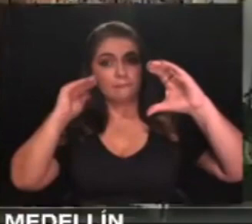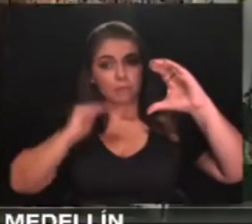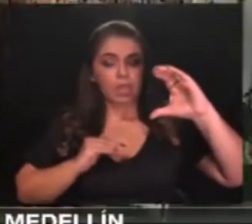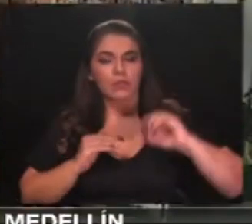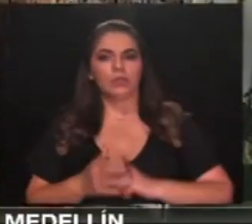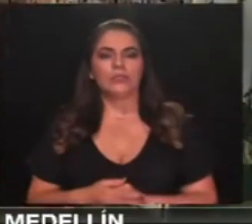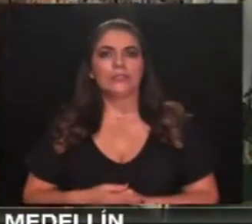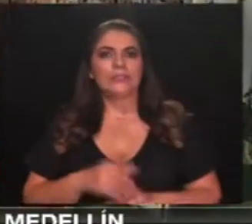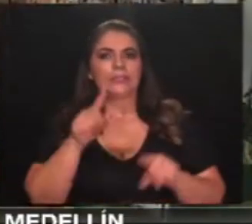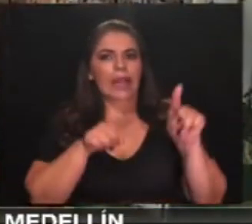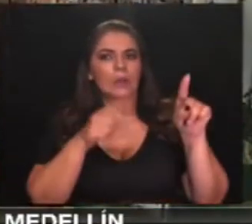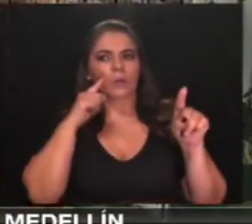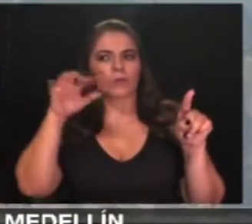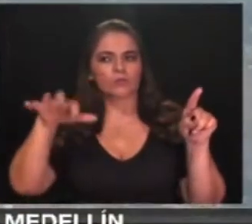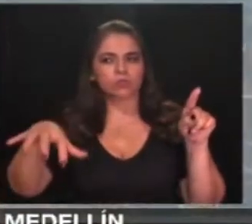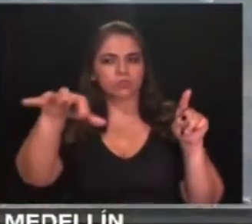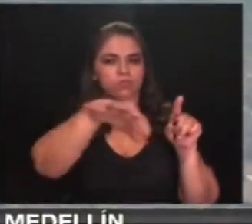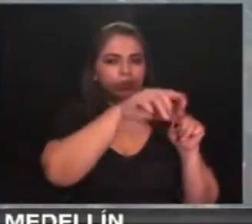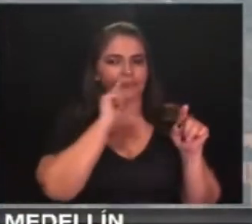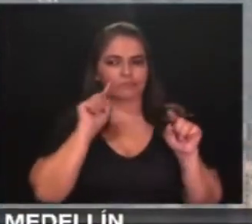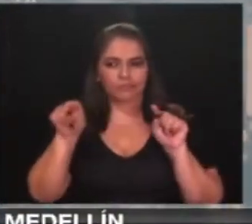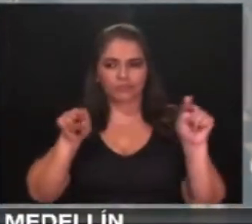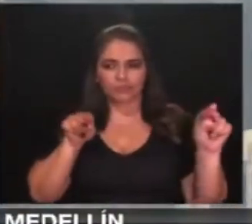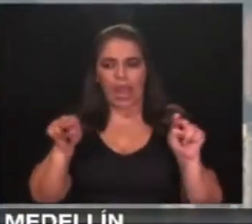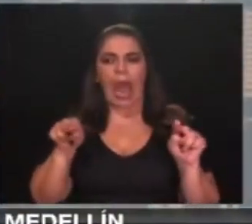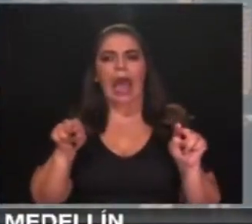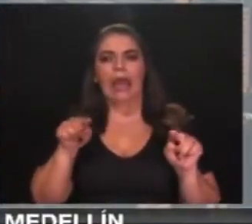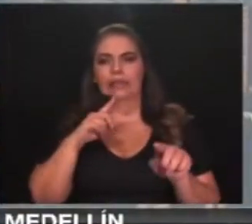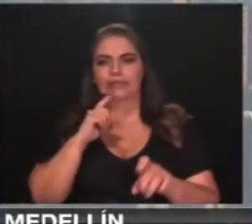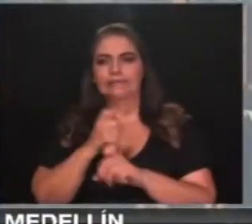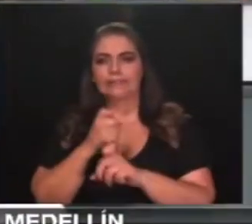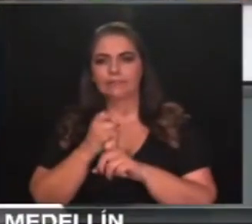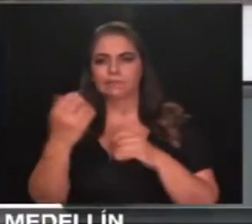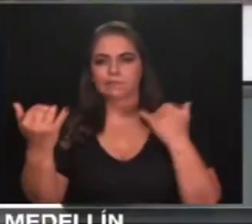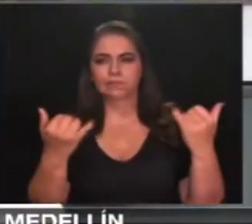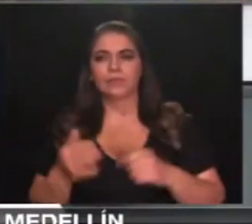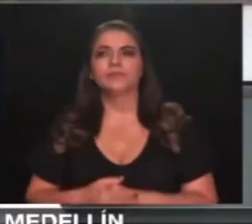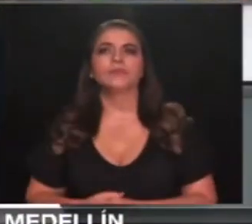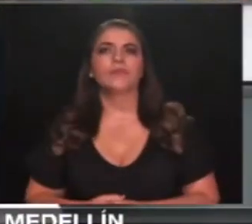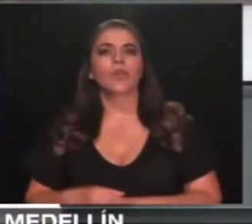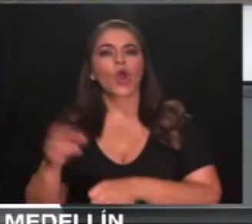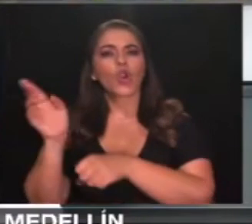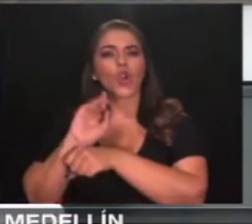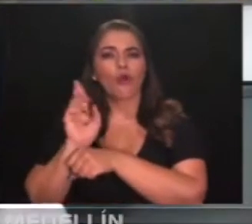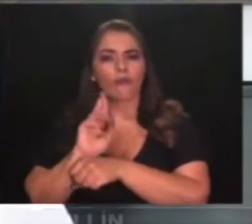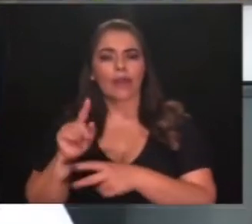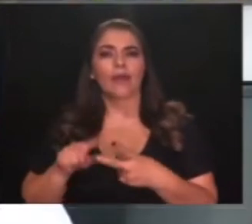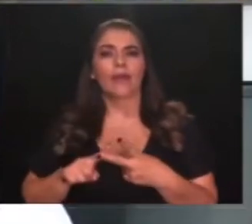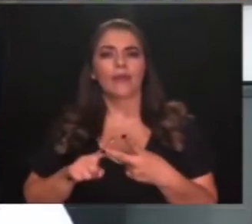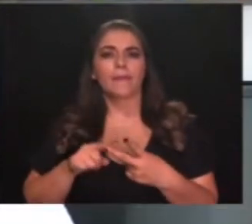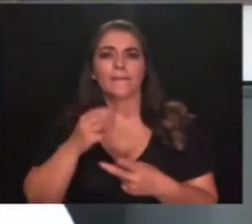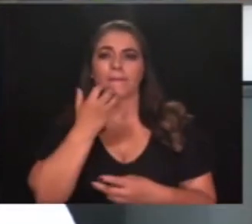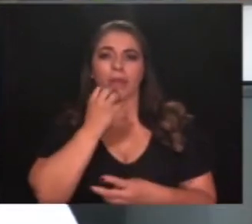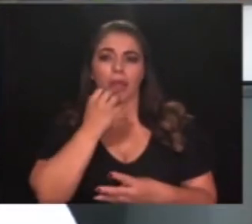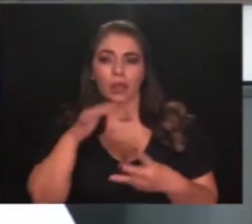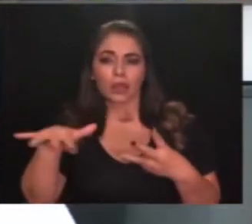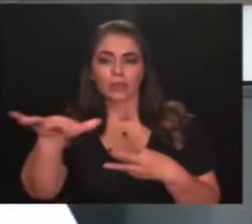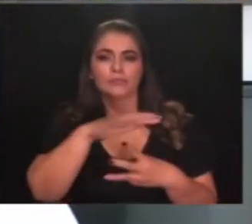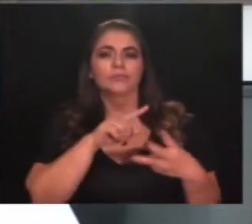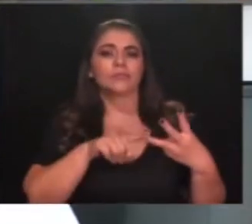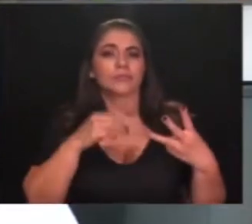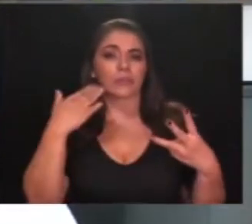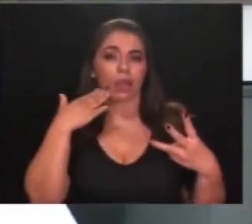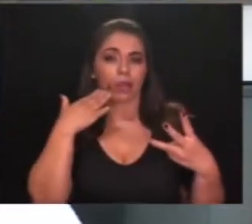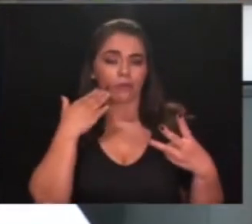Ya hay zonas identificadas en la ciudad donde más se presenta este fenómeno. Robledo, el Corregimiento de Altavista, San